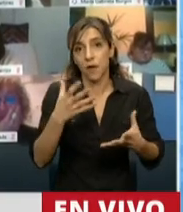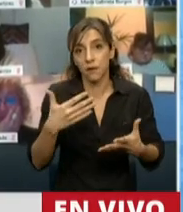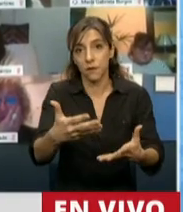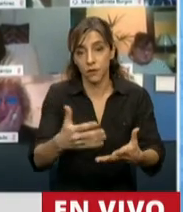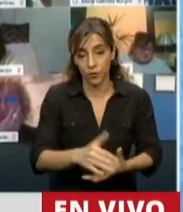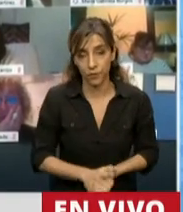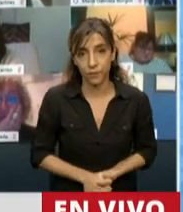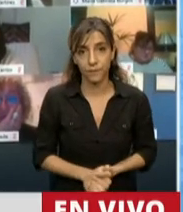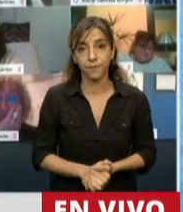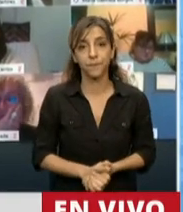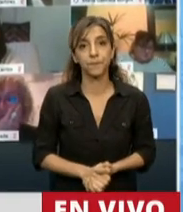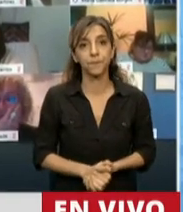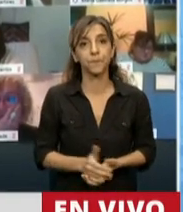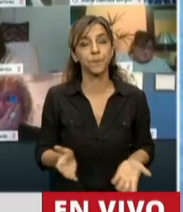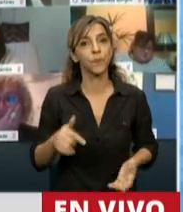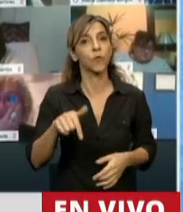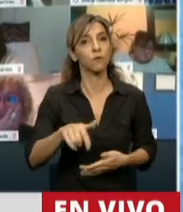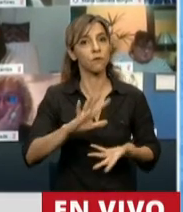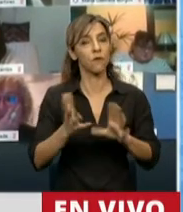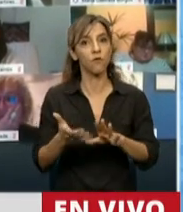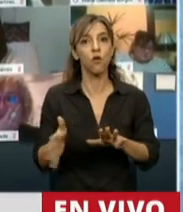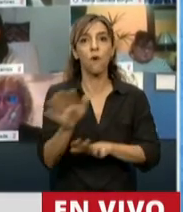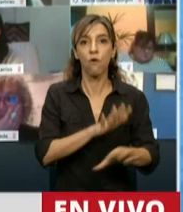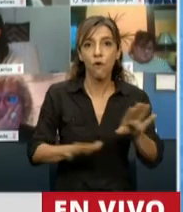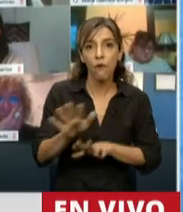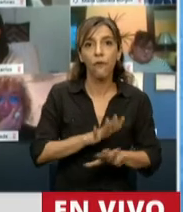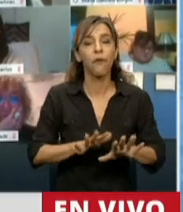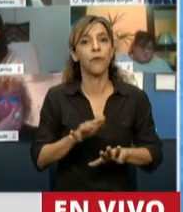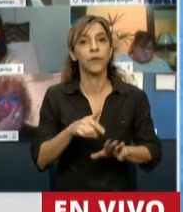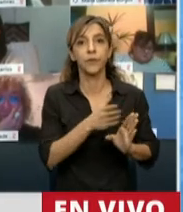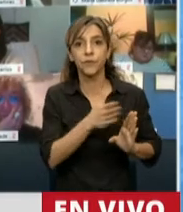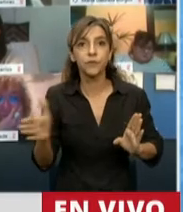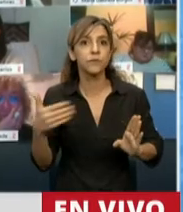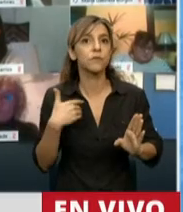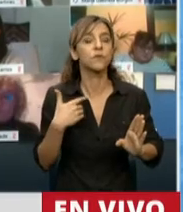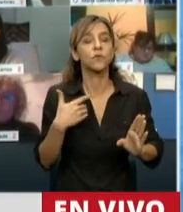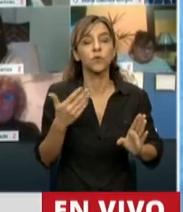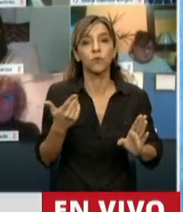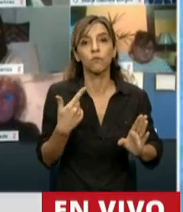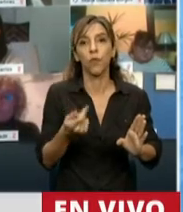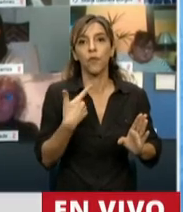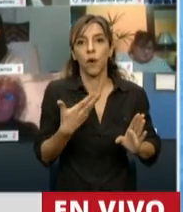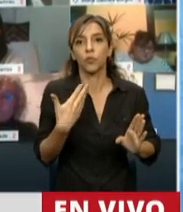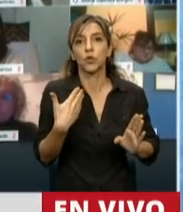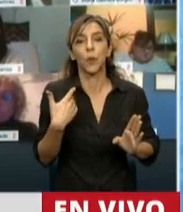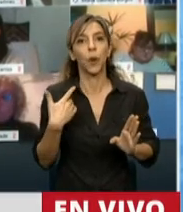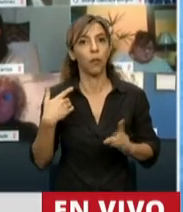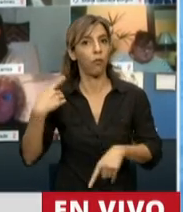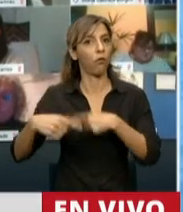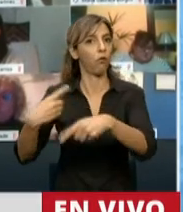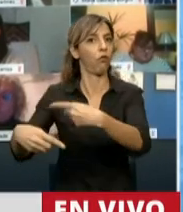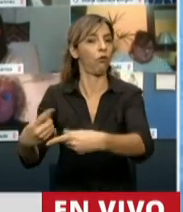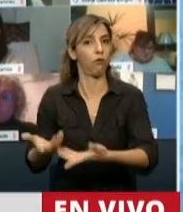justamente este ordenamiento nos ha permitido poder continuar adelante con obras que son